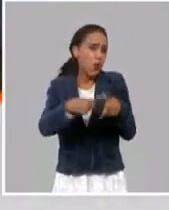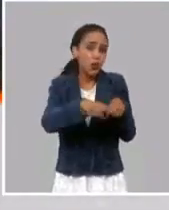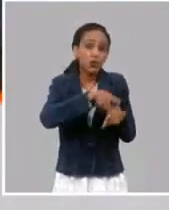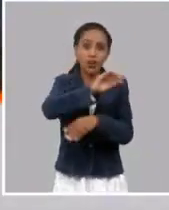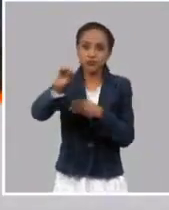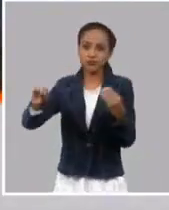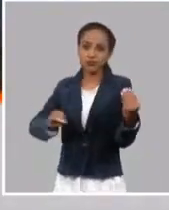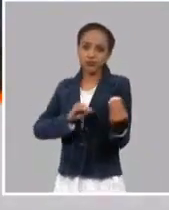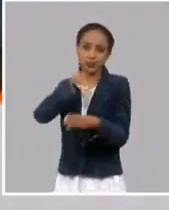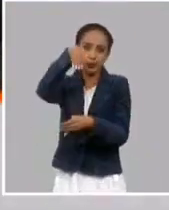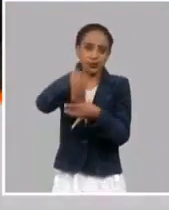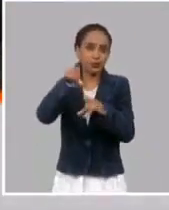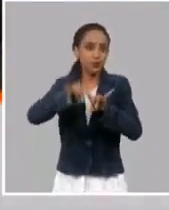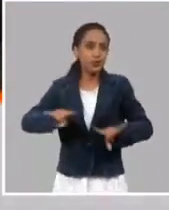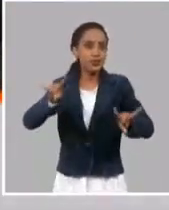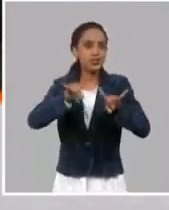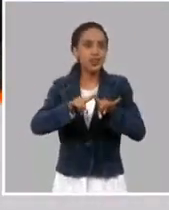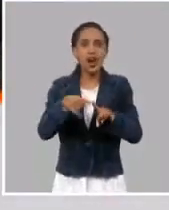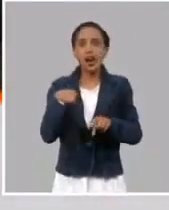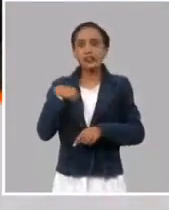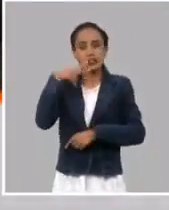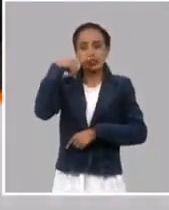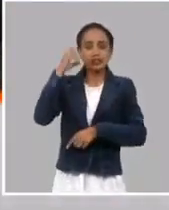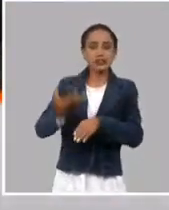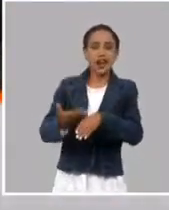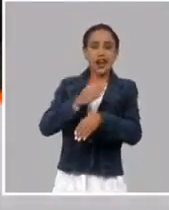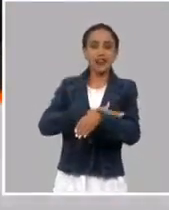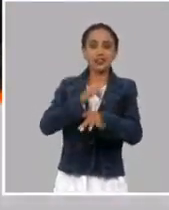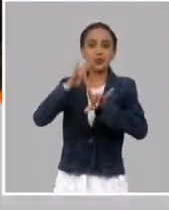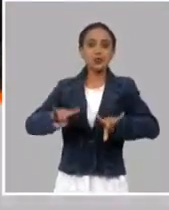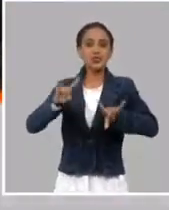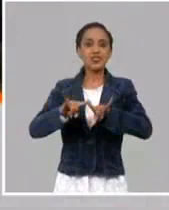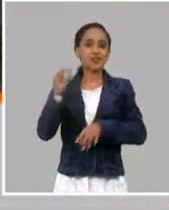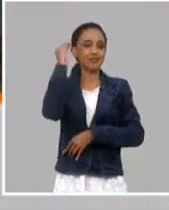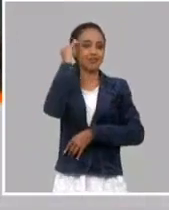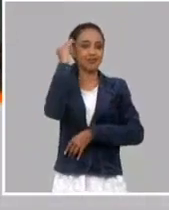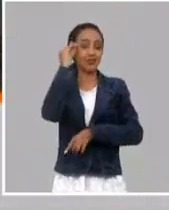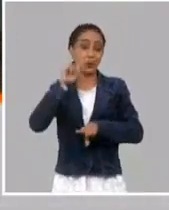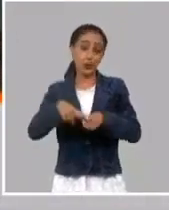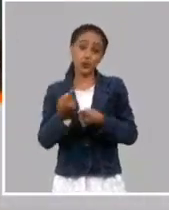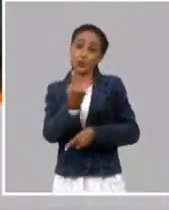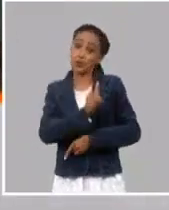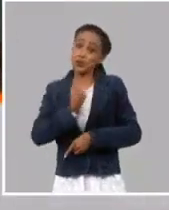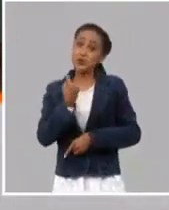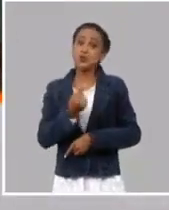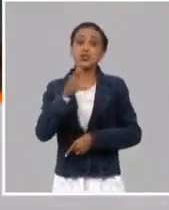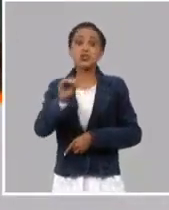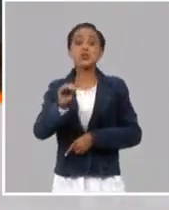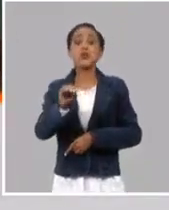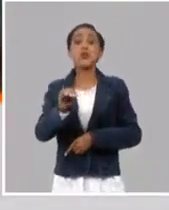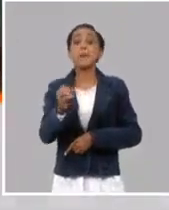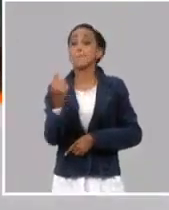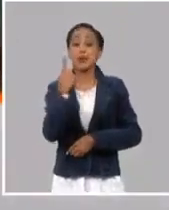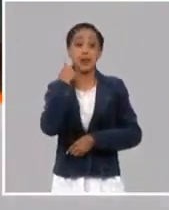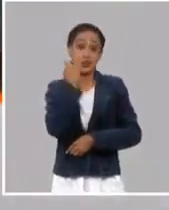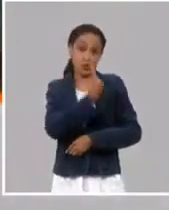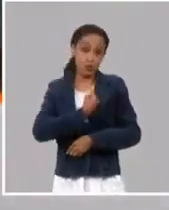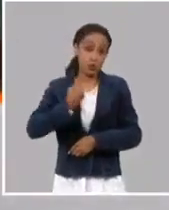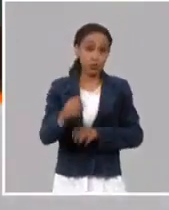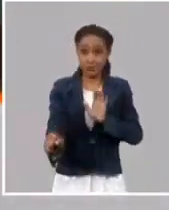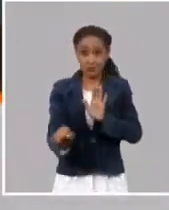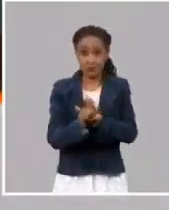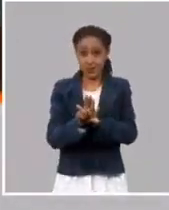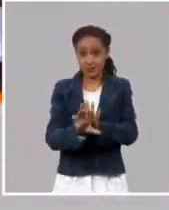Son cuestiones novedosas que en la universidad aprende, y por lo tanto, defendemos que en el primer año, y por eso prácticamente el primer año nuestro ha